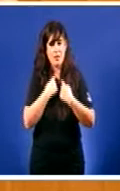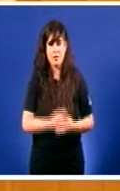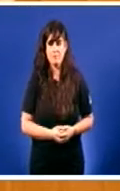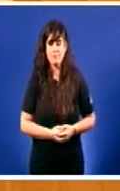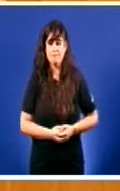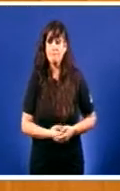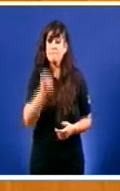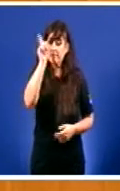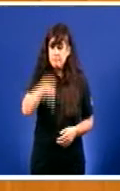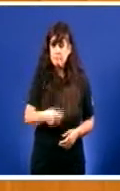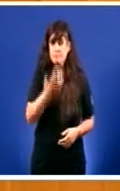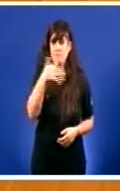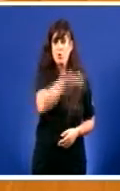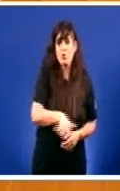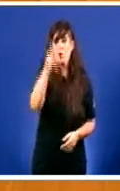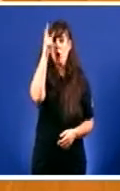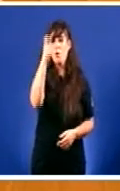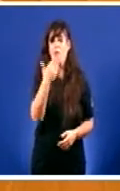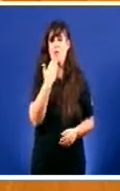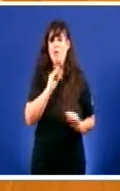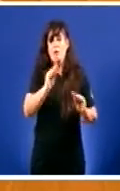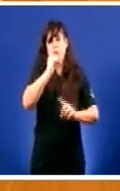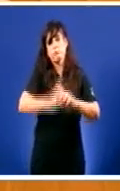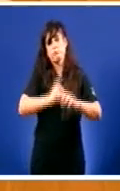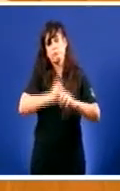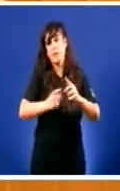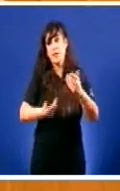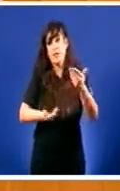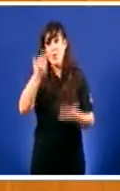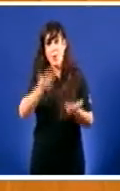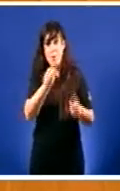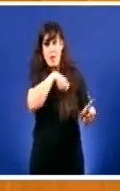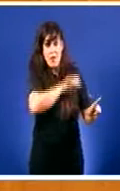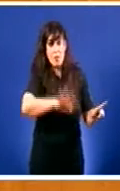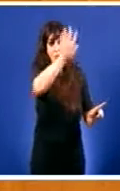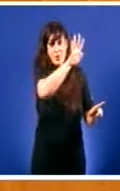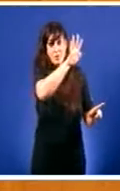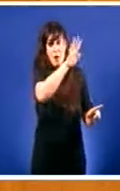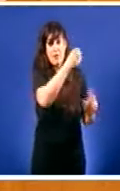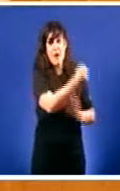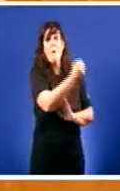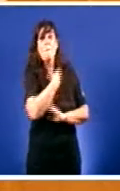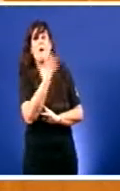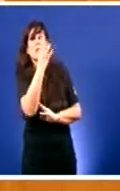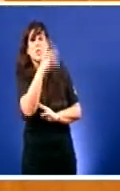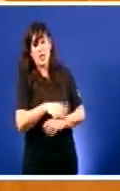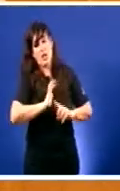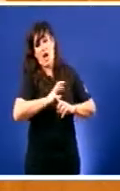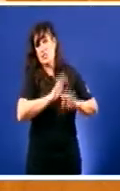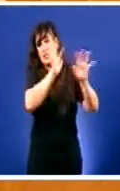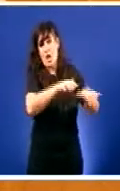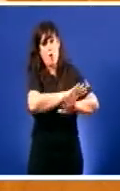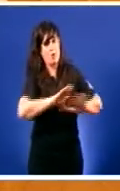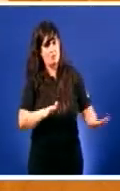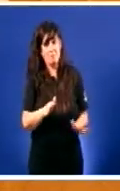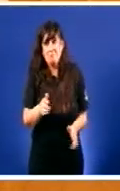de idade do rural galego é unha das máis altas do estado So superada por Castella e León Non é catastrofismo Nos cremos